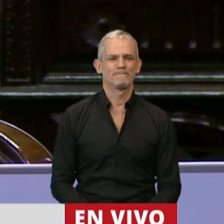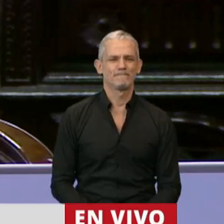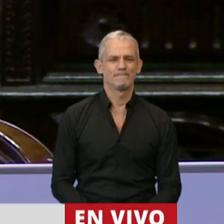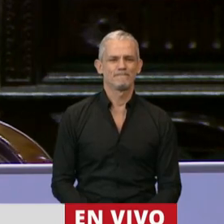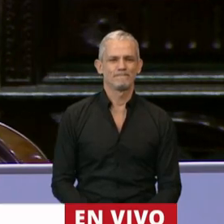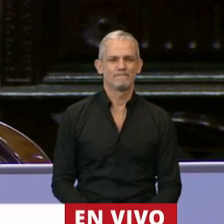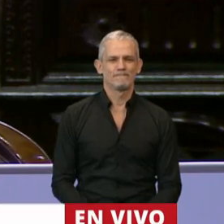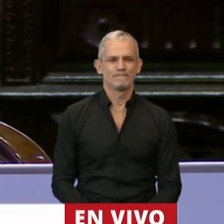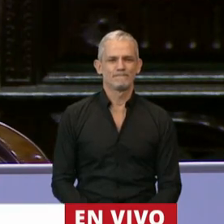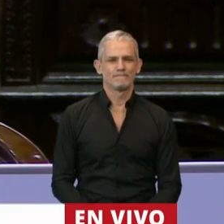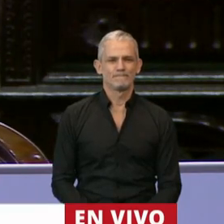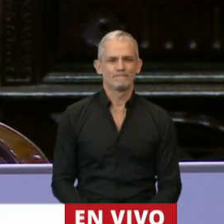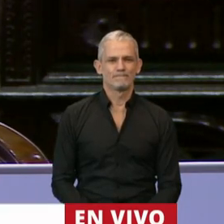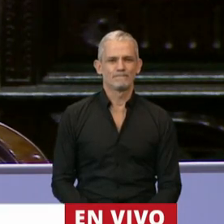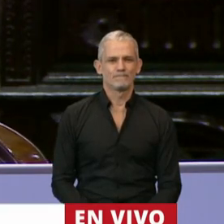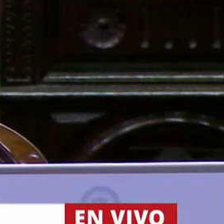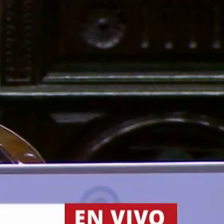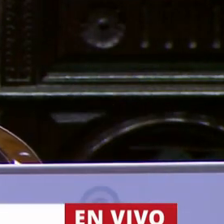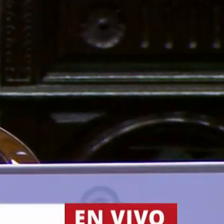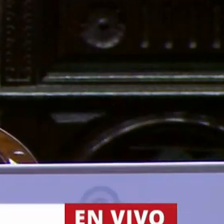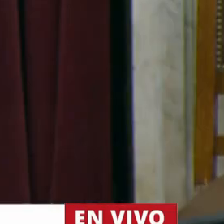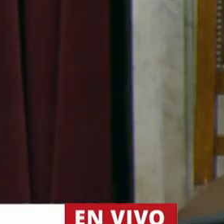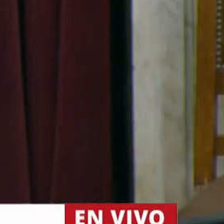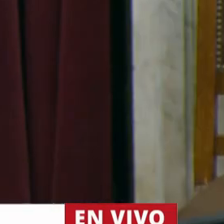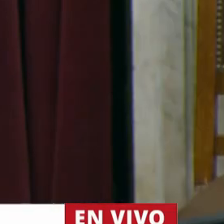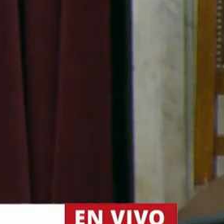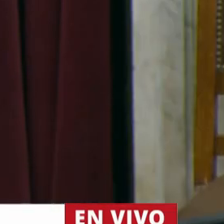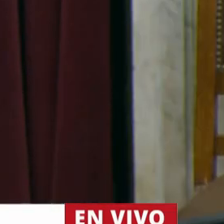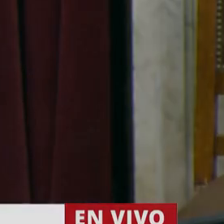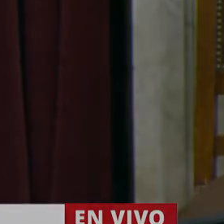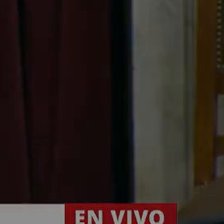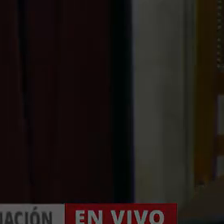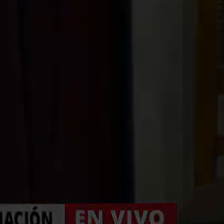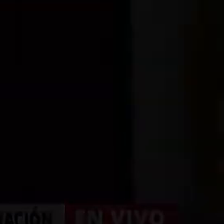gracias señor diputado saludo diputado diputado diputado